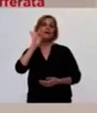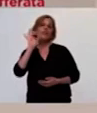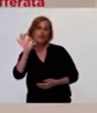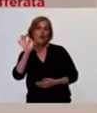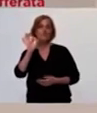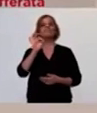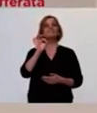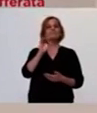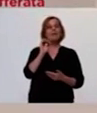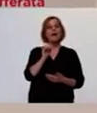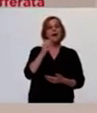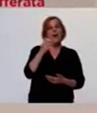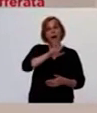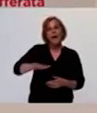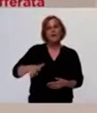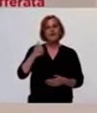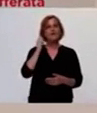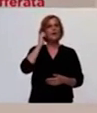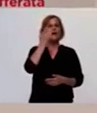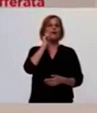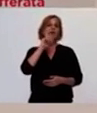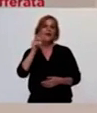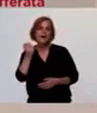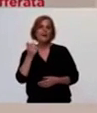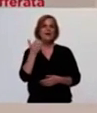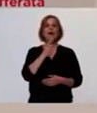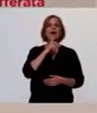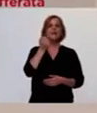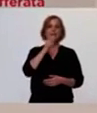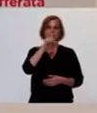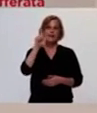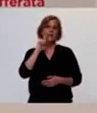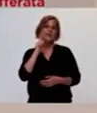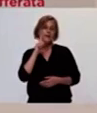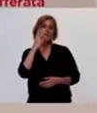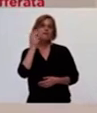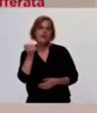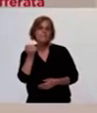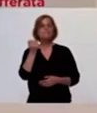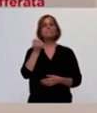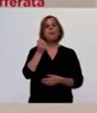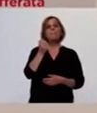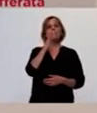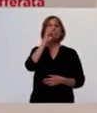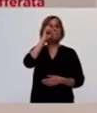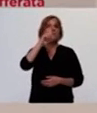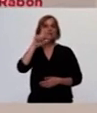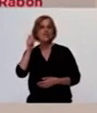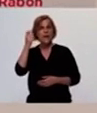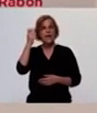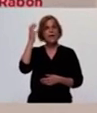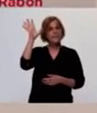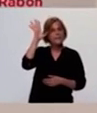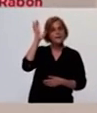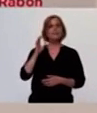Arroyo Aguiar, Ataliba, Bauer y Sigel, Bella Italia, Bigand, Caferata,